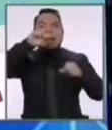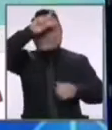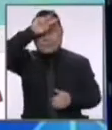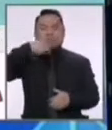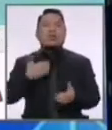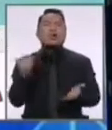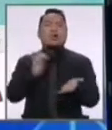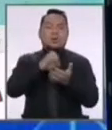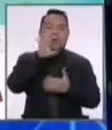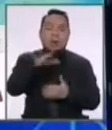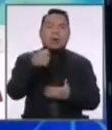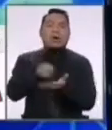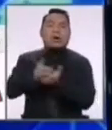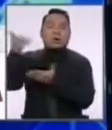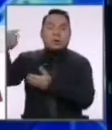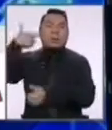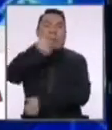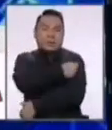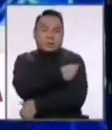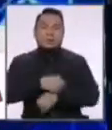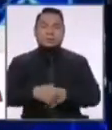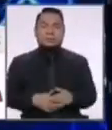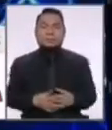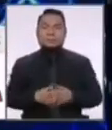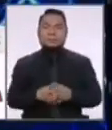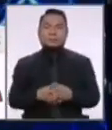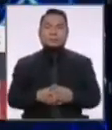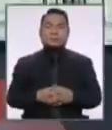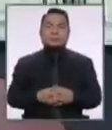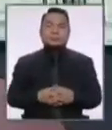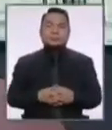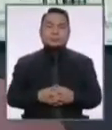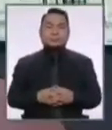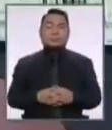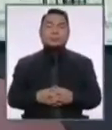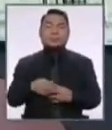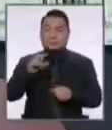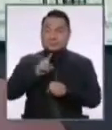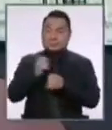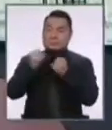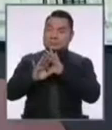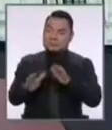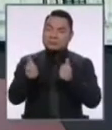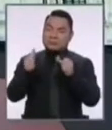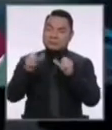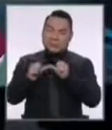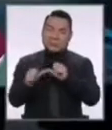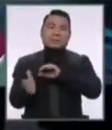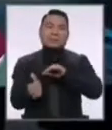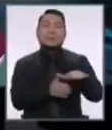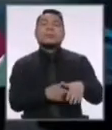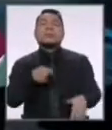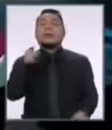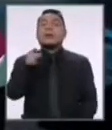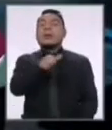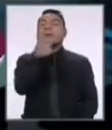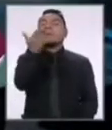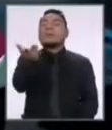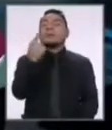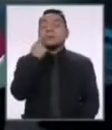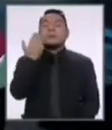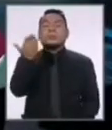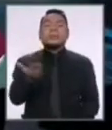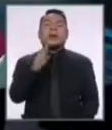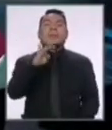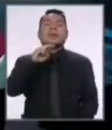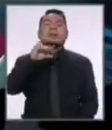Lo repito comprar para vacunar. Muy bien. Le quedaban 3 segundos pero seguimos con el siguiente que es el